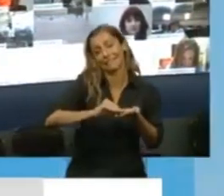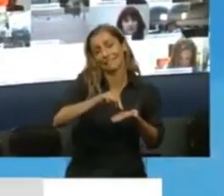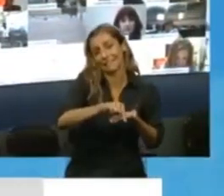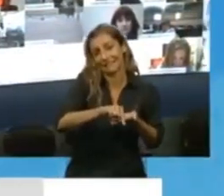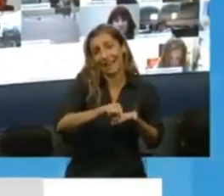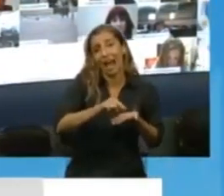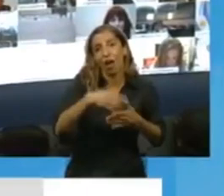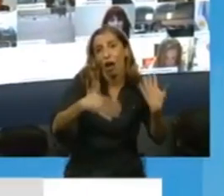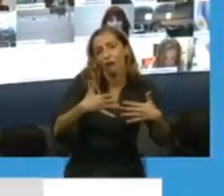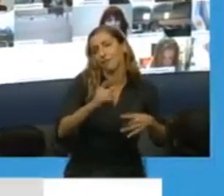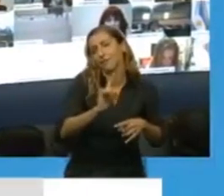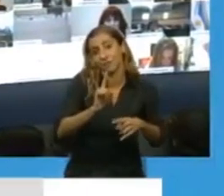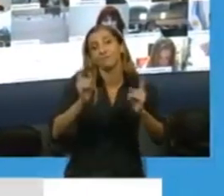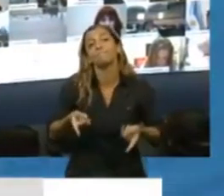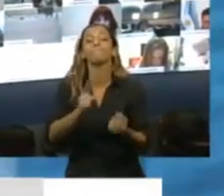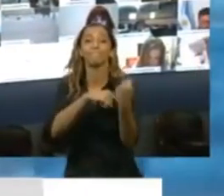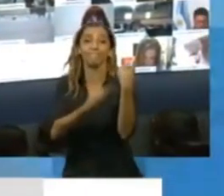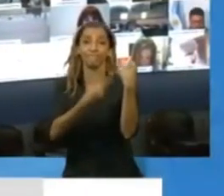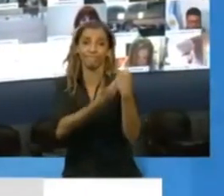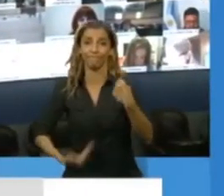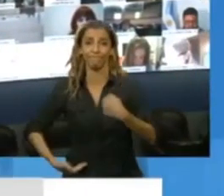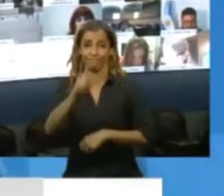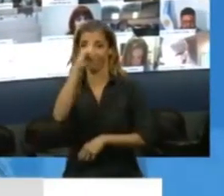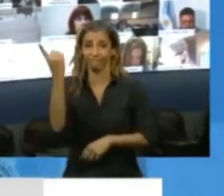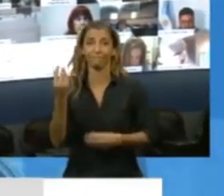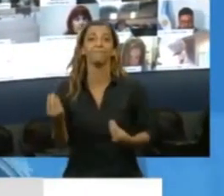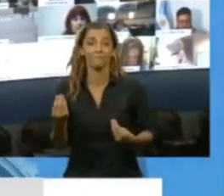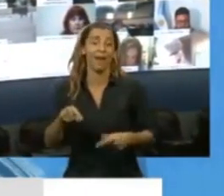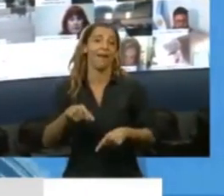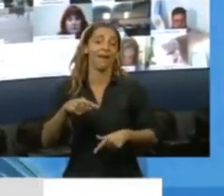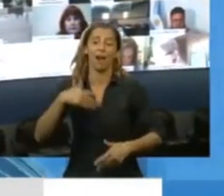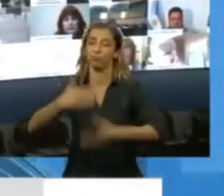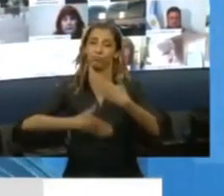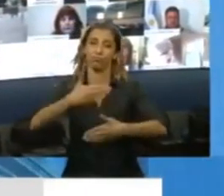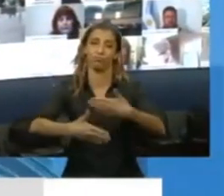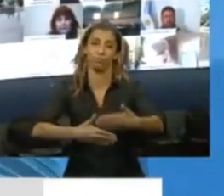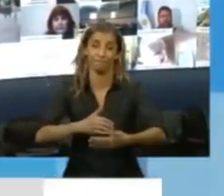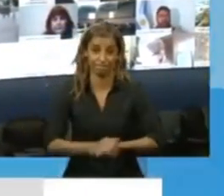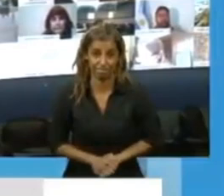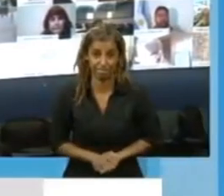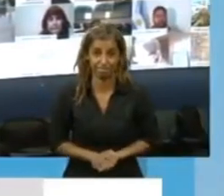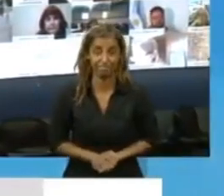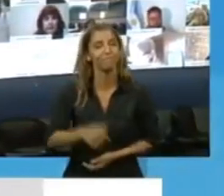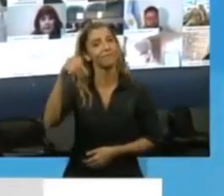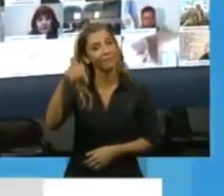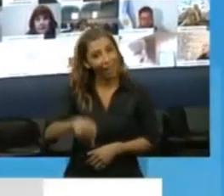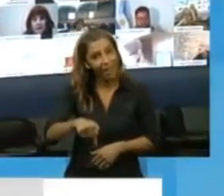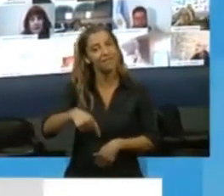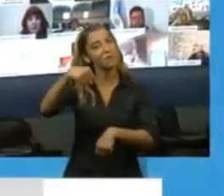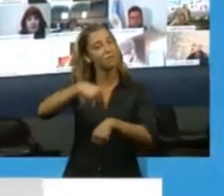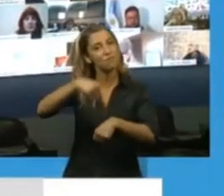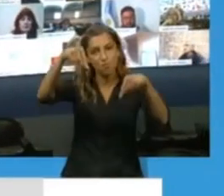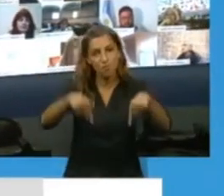también del Poder Ejecutivo Nacional para que no se nos pase el momento. Este es el momento de